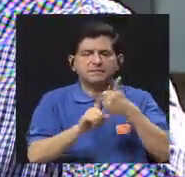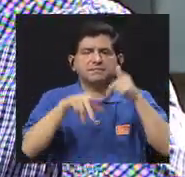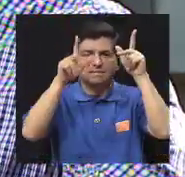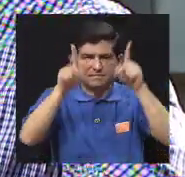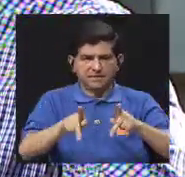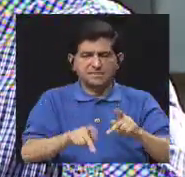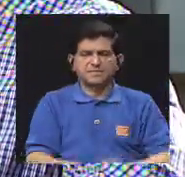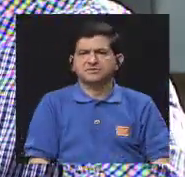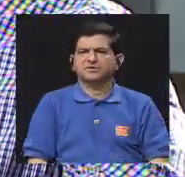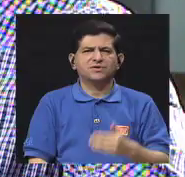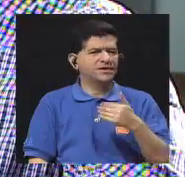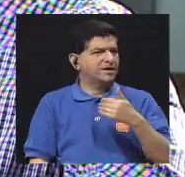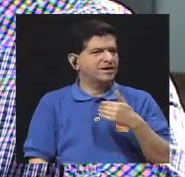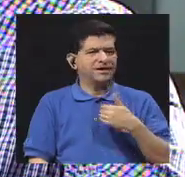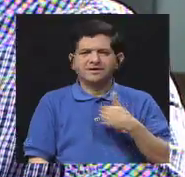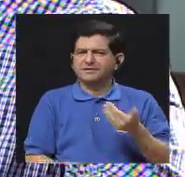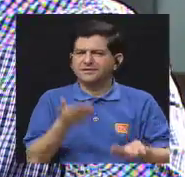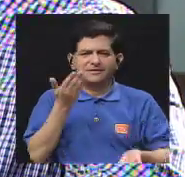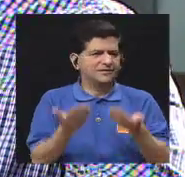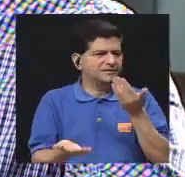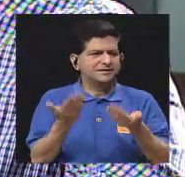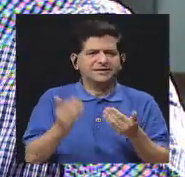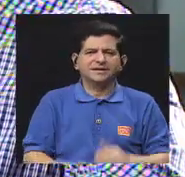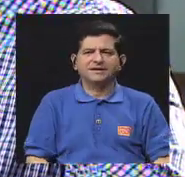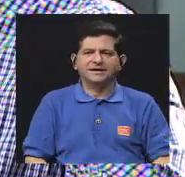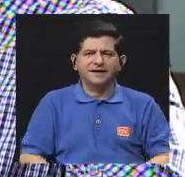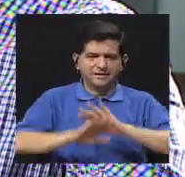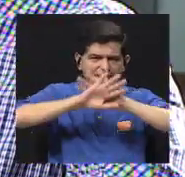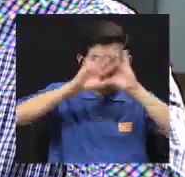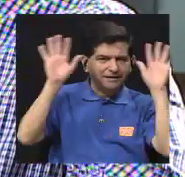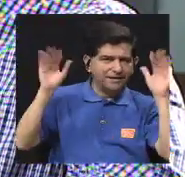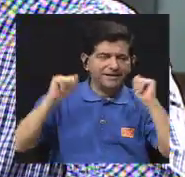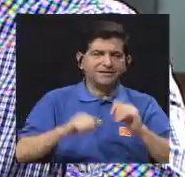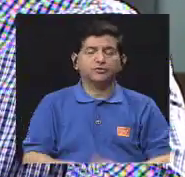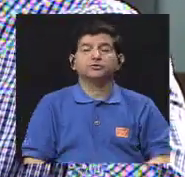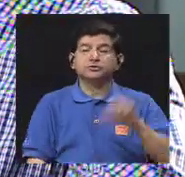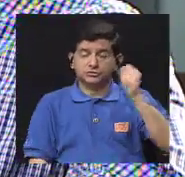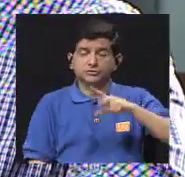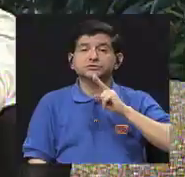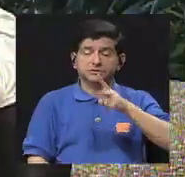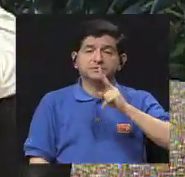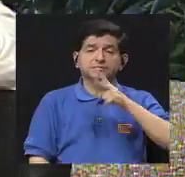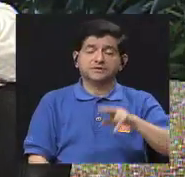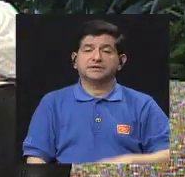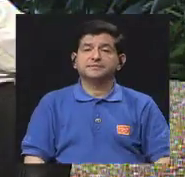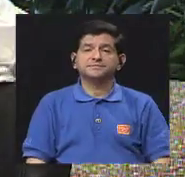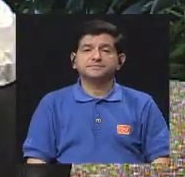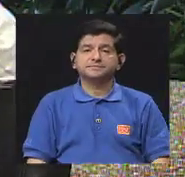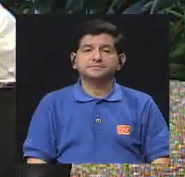persona incluso no lo tiene tan visualizado. Sí, en realidad es,